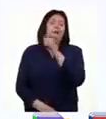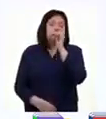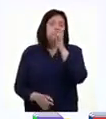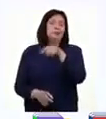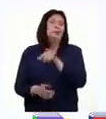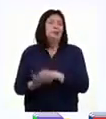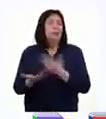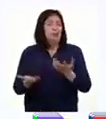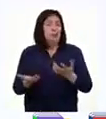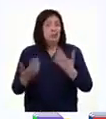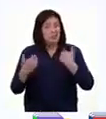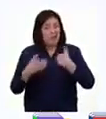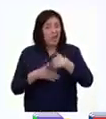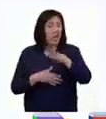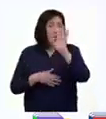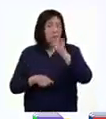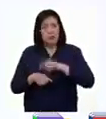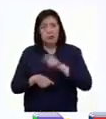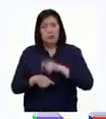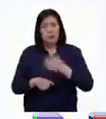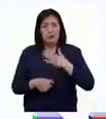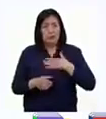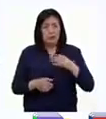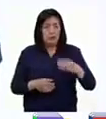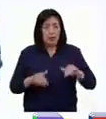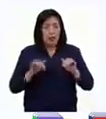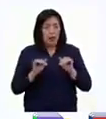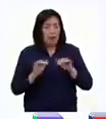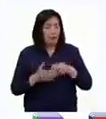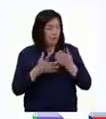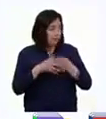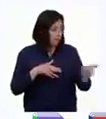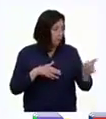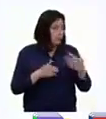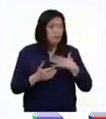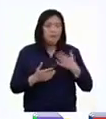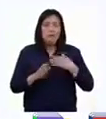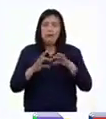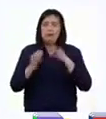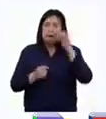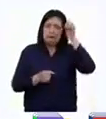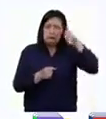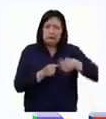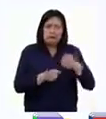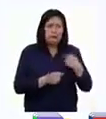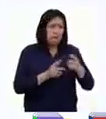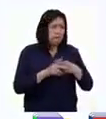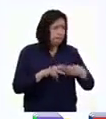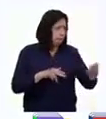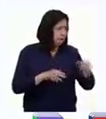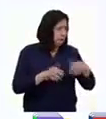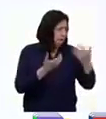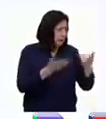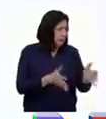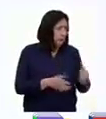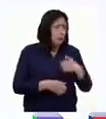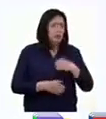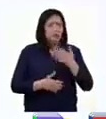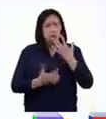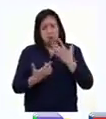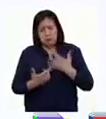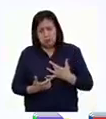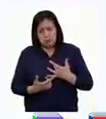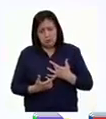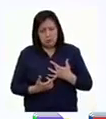Por eso, a pesar de que ya pasó mucho tiempo que mi perrito se perdió, en mi familia cada vez que recordamos ese episodio, nos ponemos súper